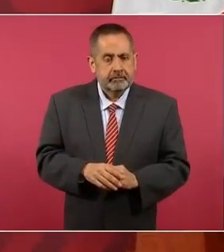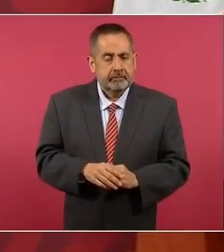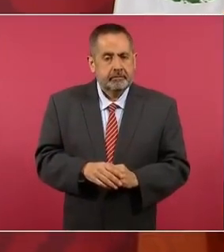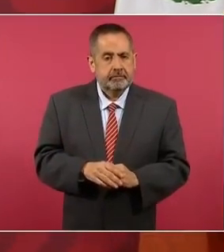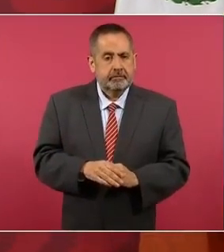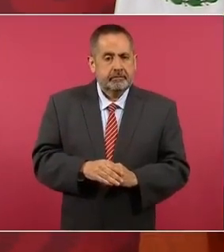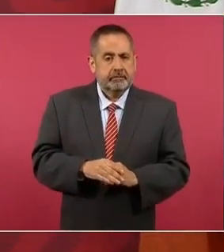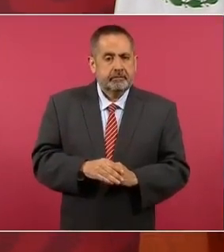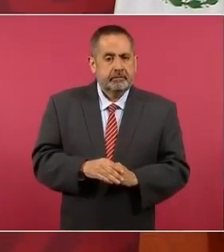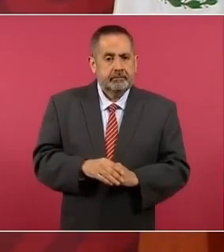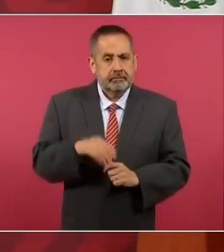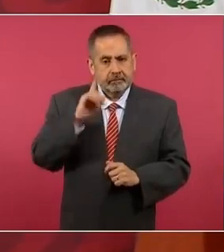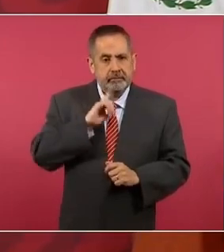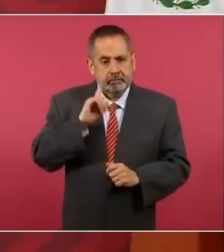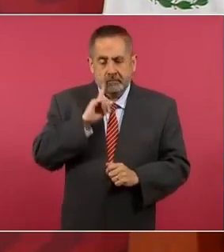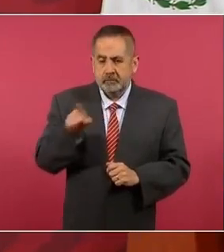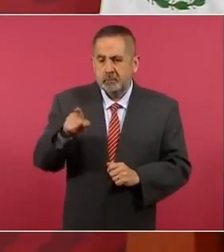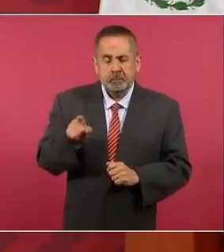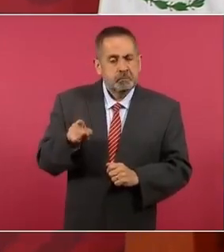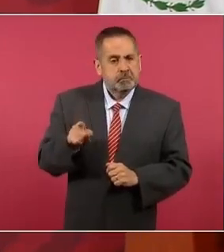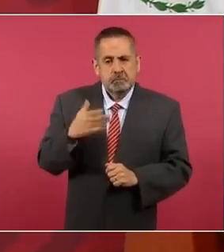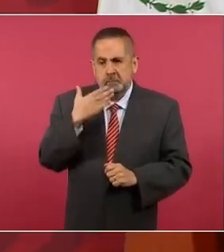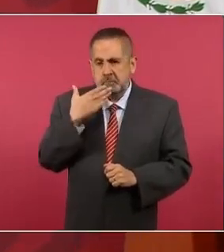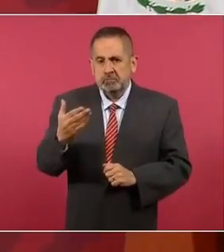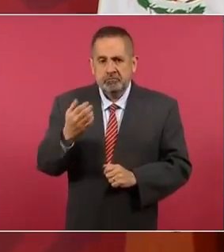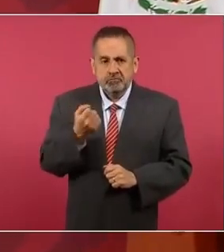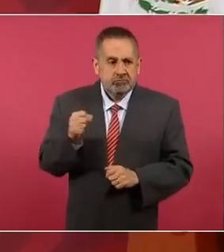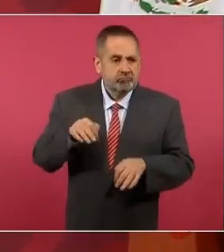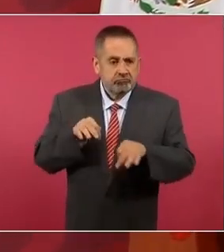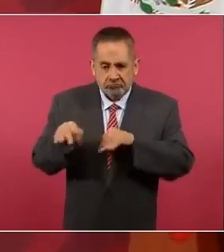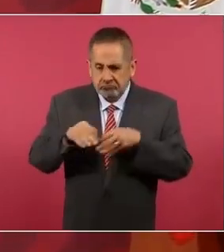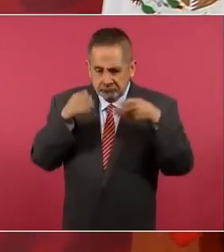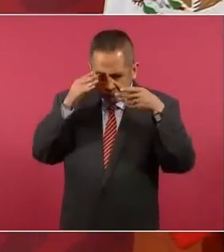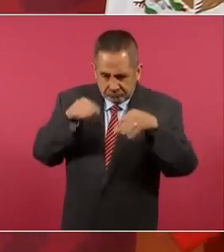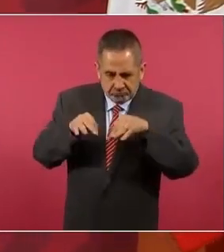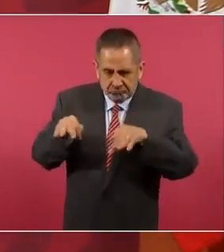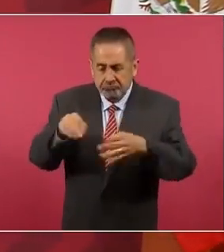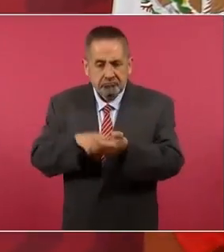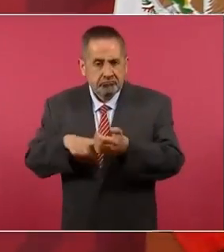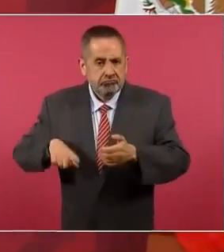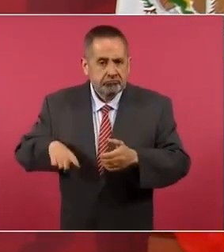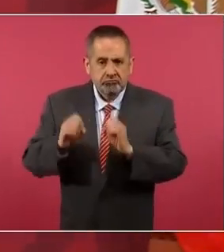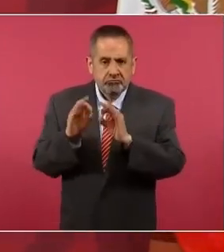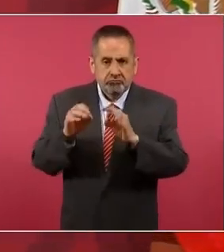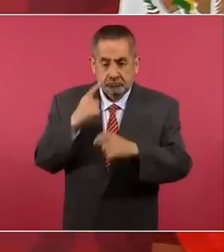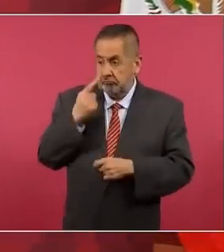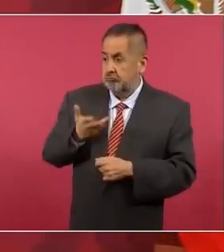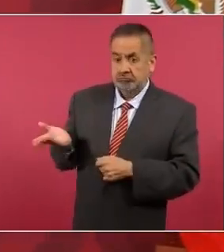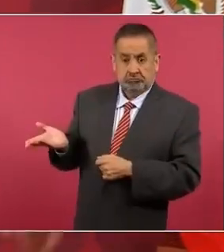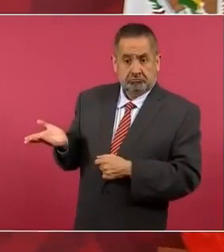muy buenas para el servicio público. Aquí está.